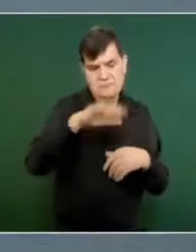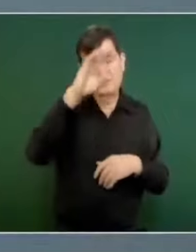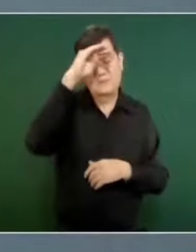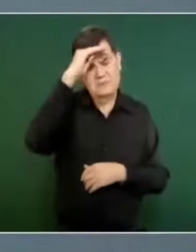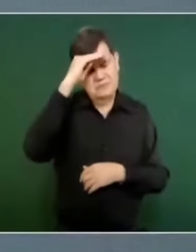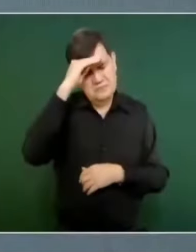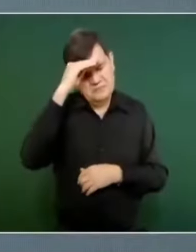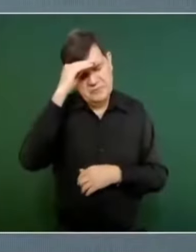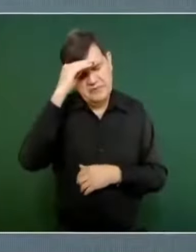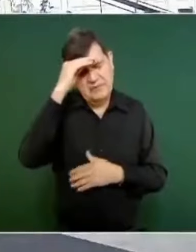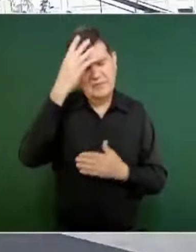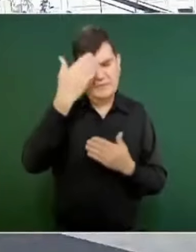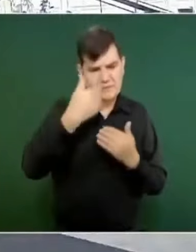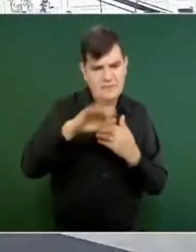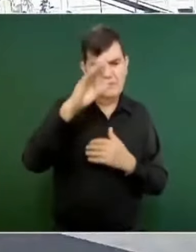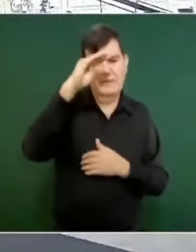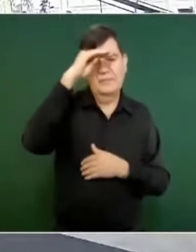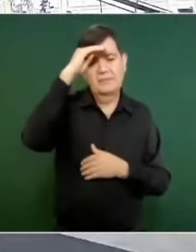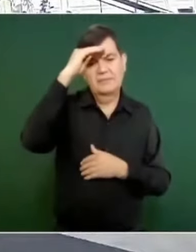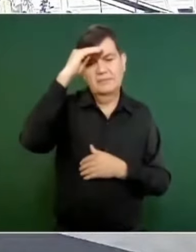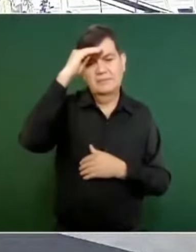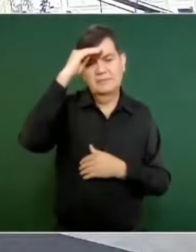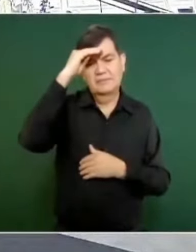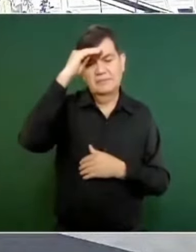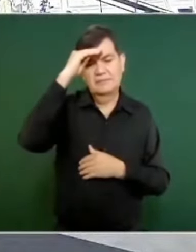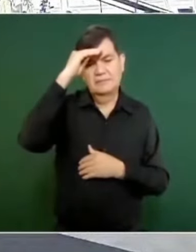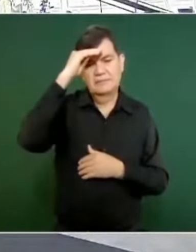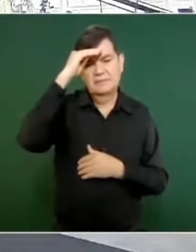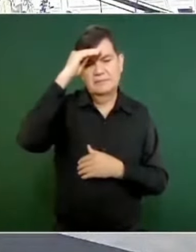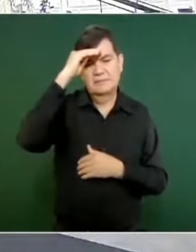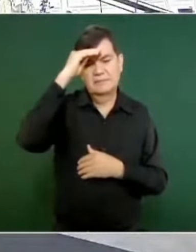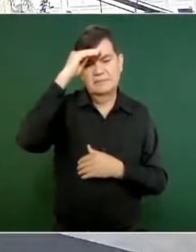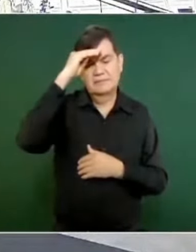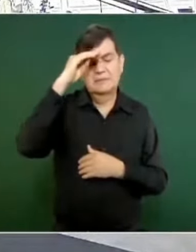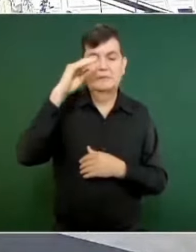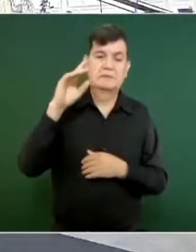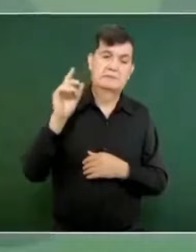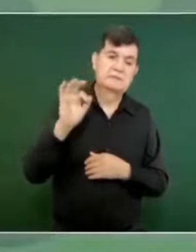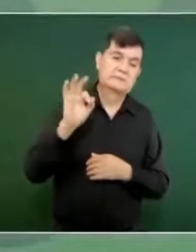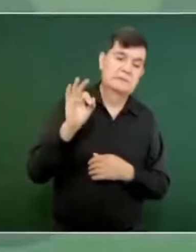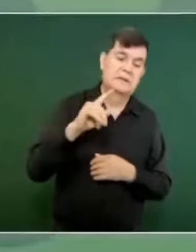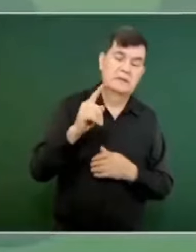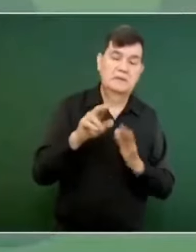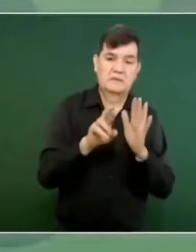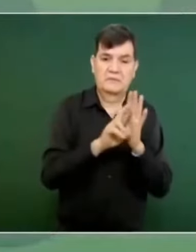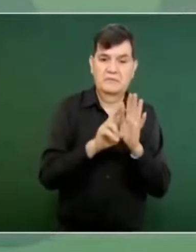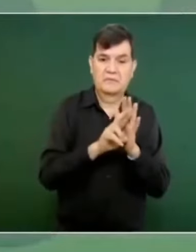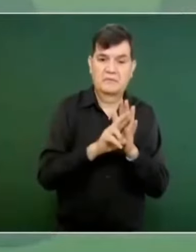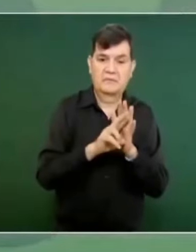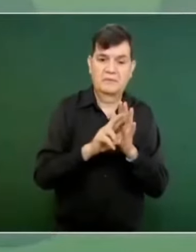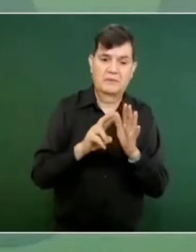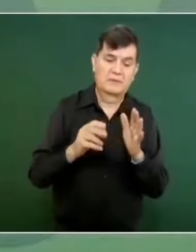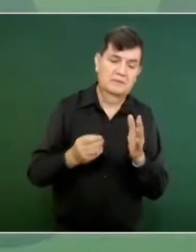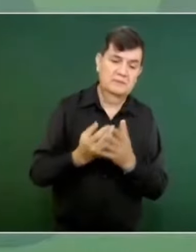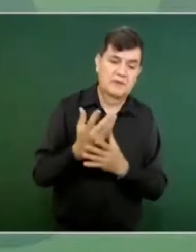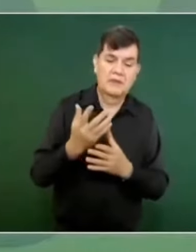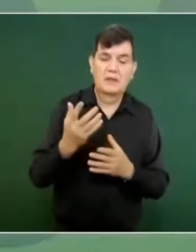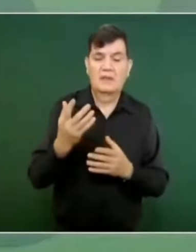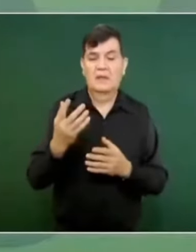que si salen el Reforma ya